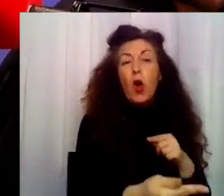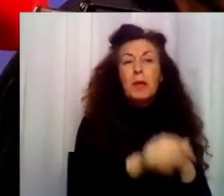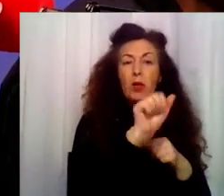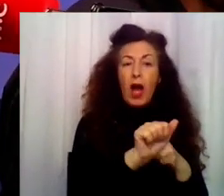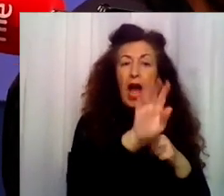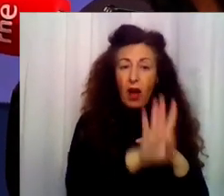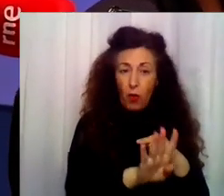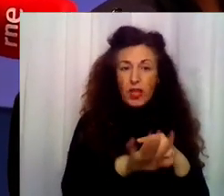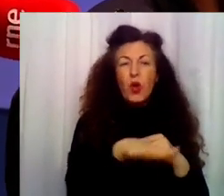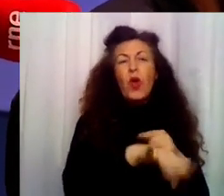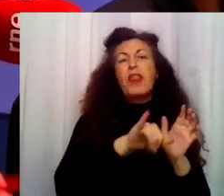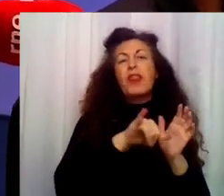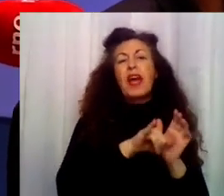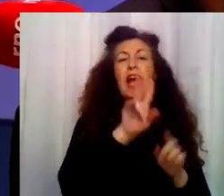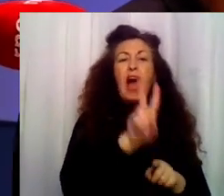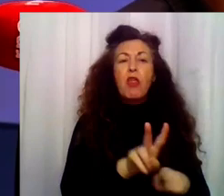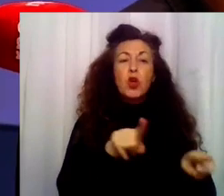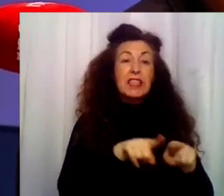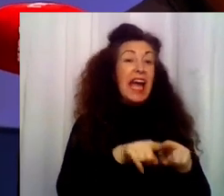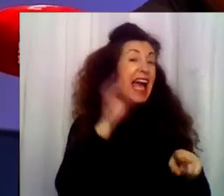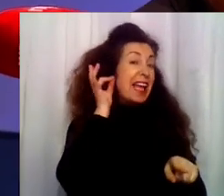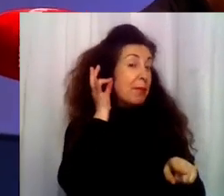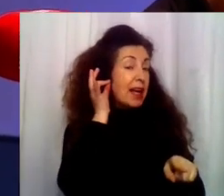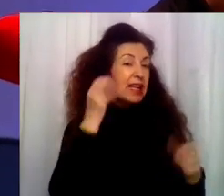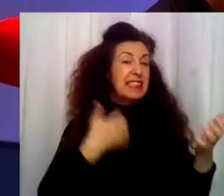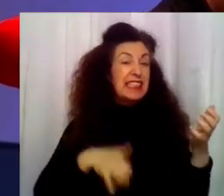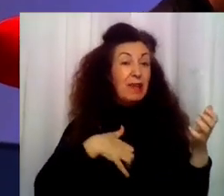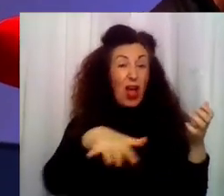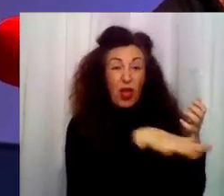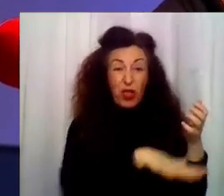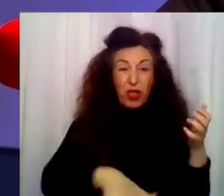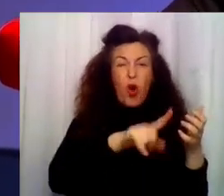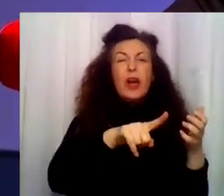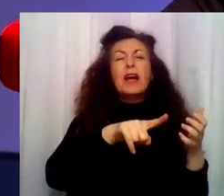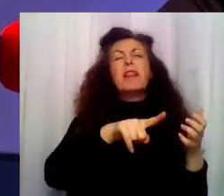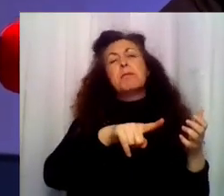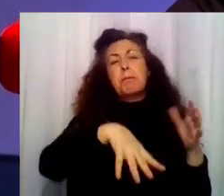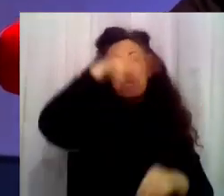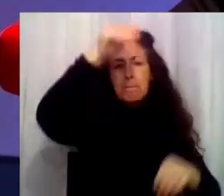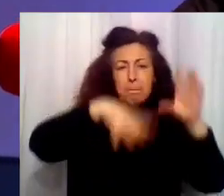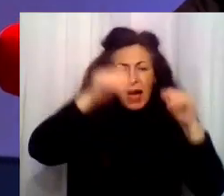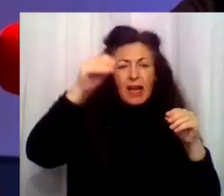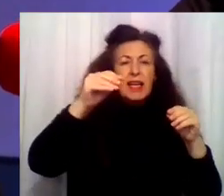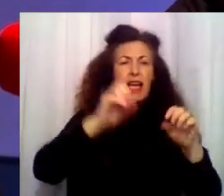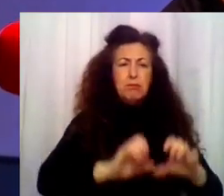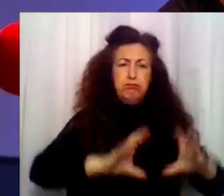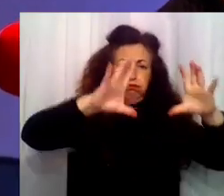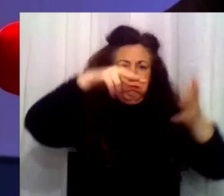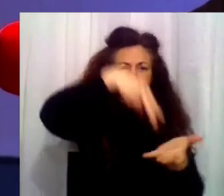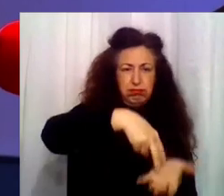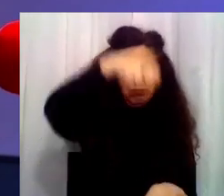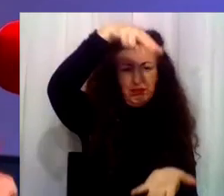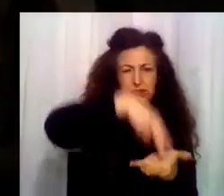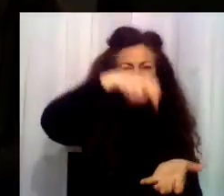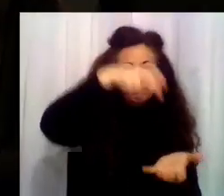la altura de dos hermanas en Sevilla. Parapeques es un mastodóntico parque de castillos sin sables de bolas, muy popular para los